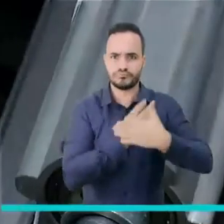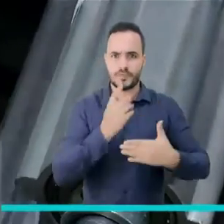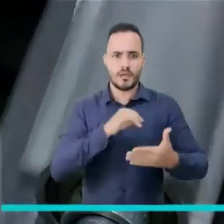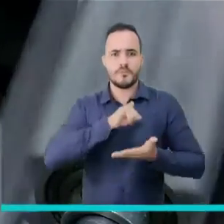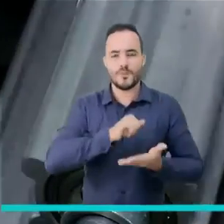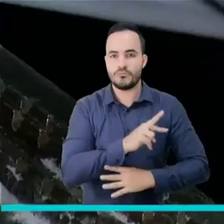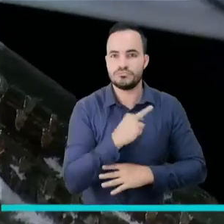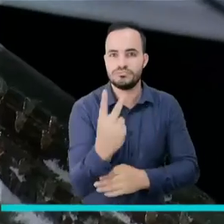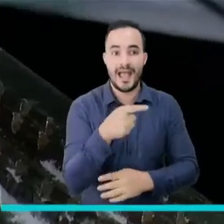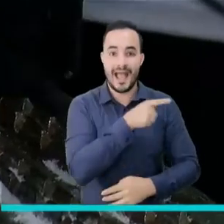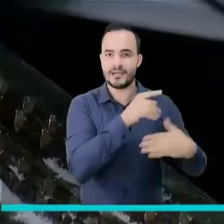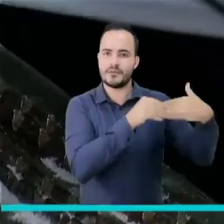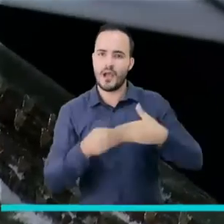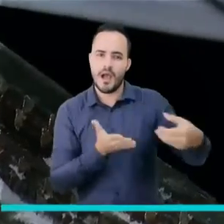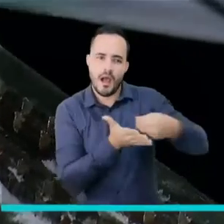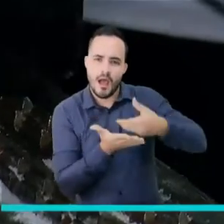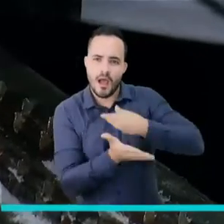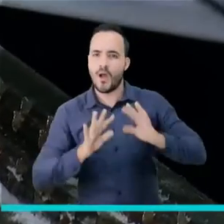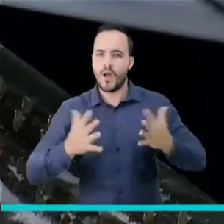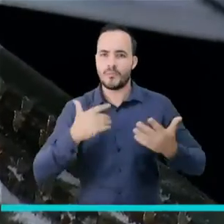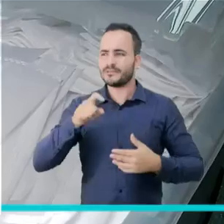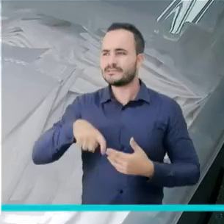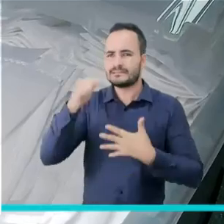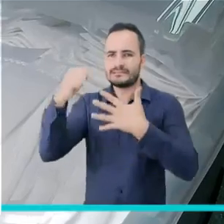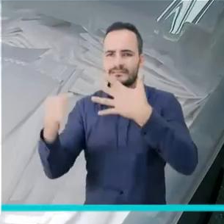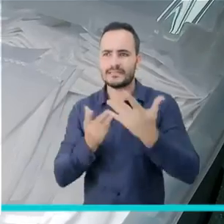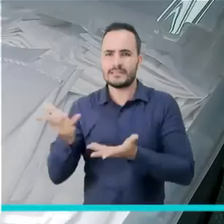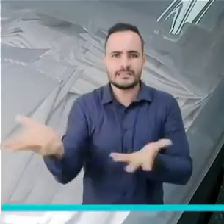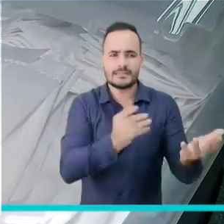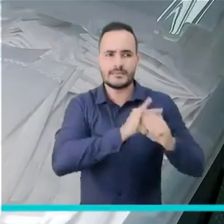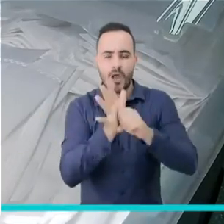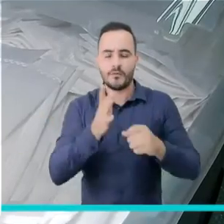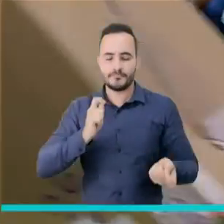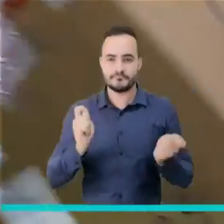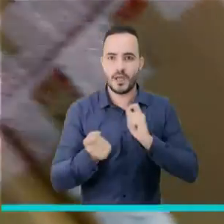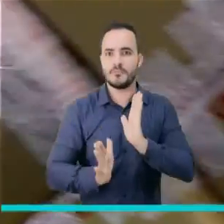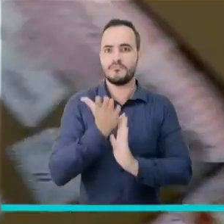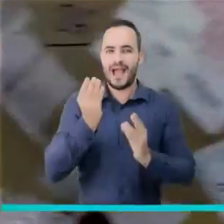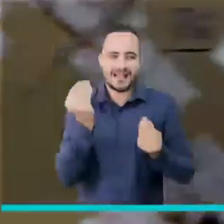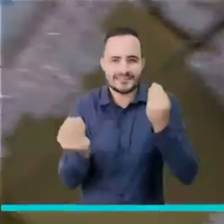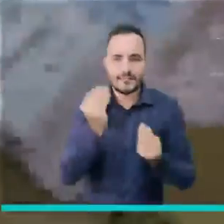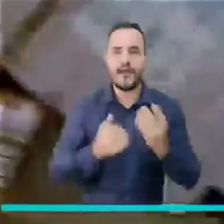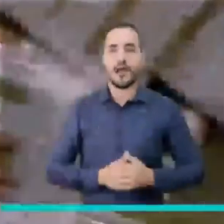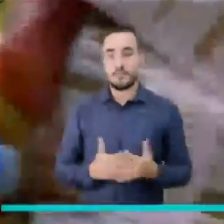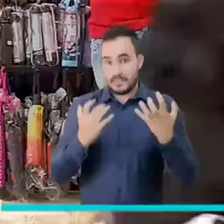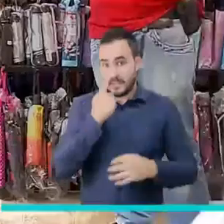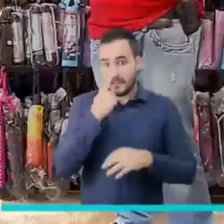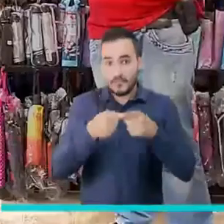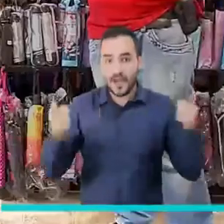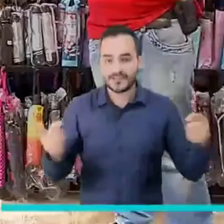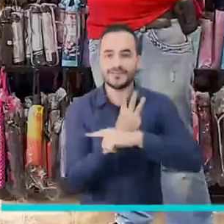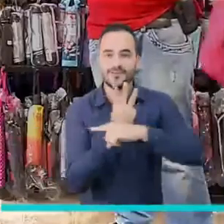expertos en productividad e innovación, quienes ayudarán a resolver las necesidades que generaron las empresas a causa de la pandemia.